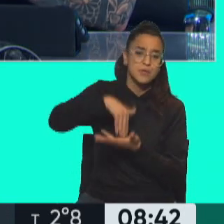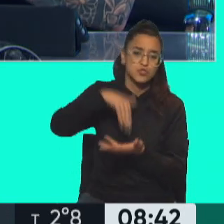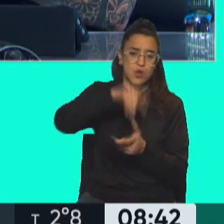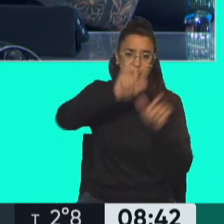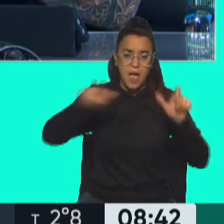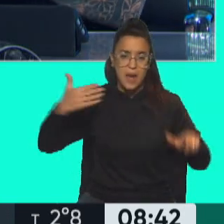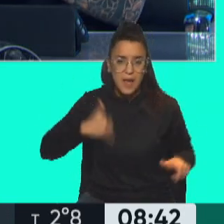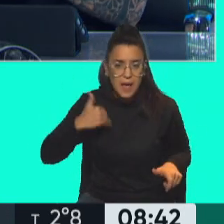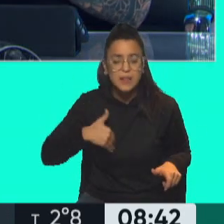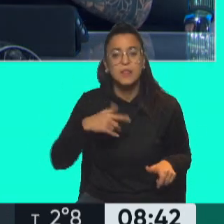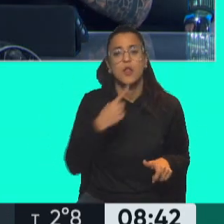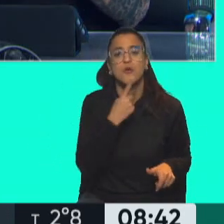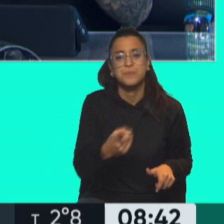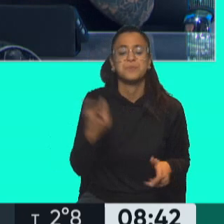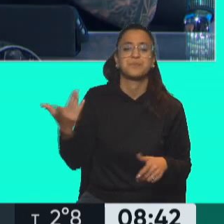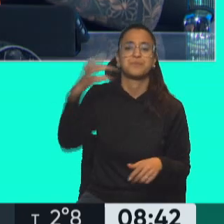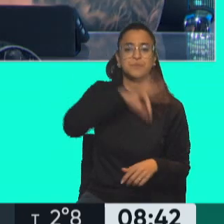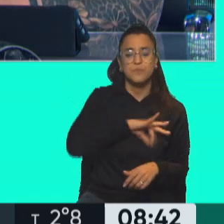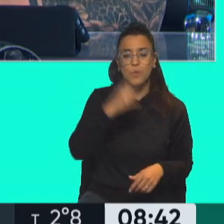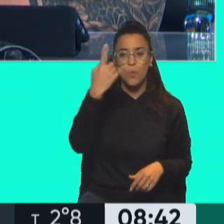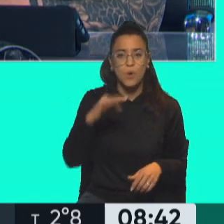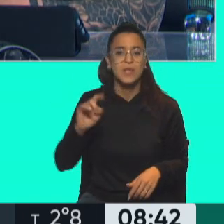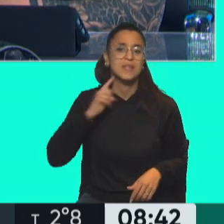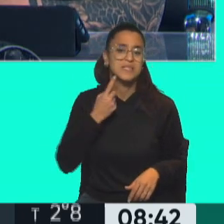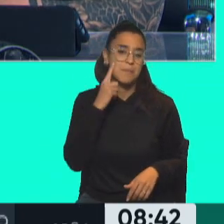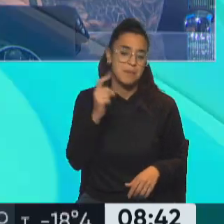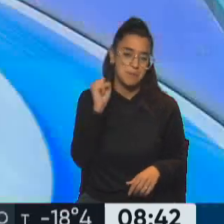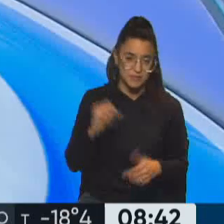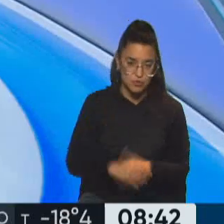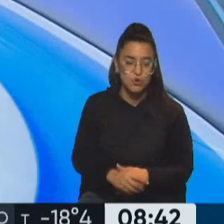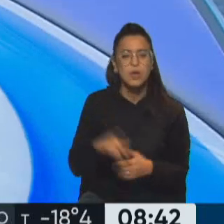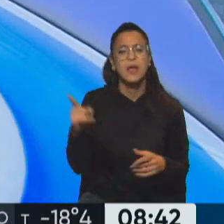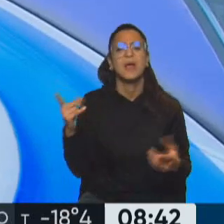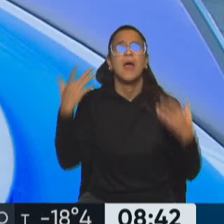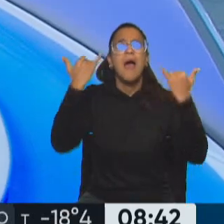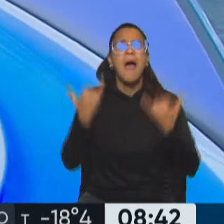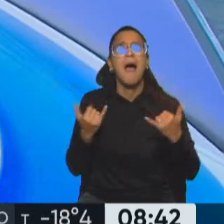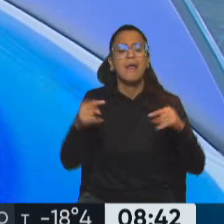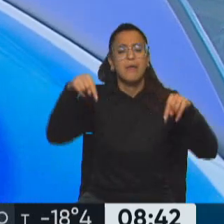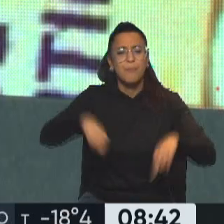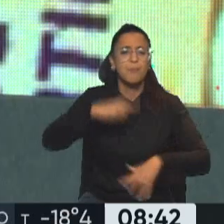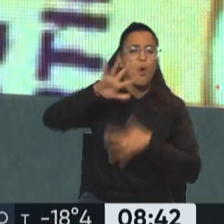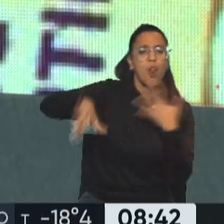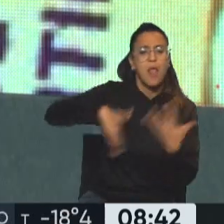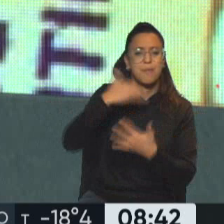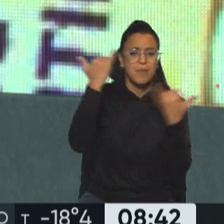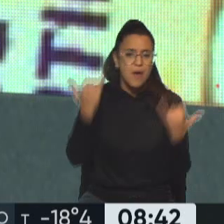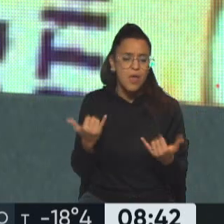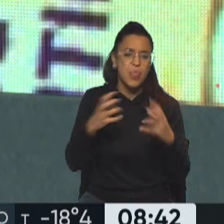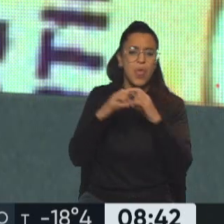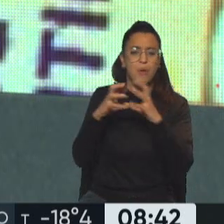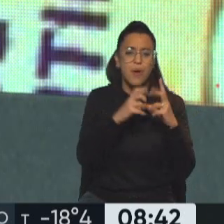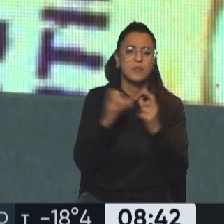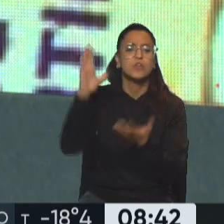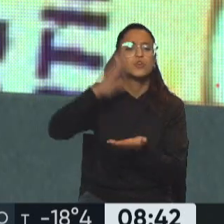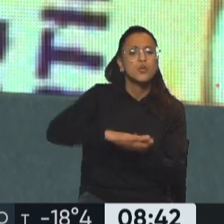argentinos con un salario único de 13 mil pesos. Pero esto en el medio de la polémica que se ha generado, el debate